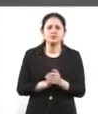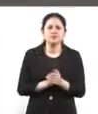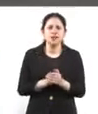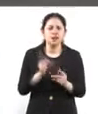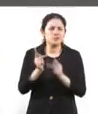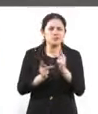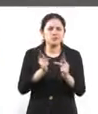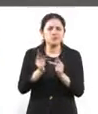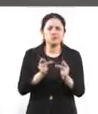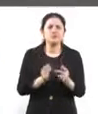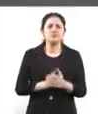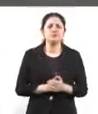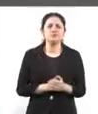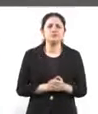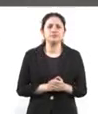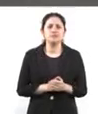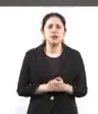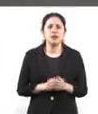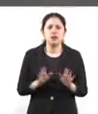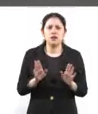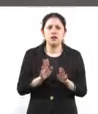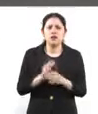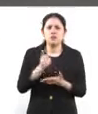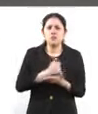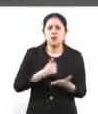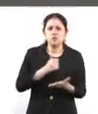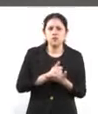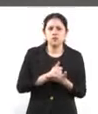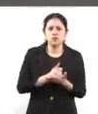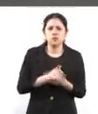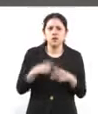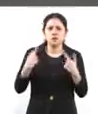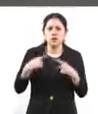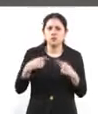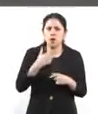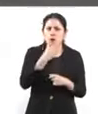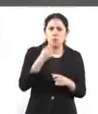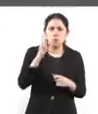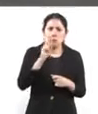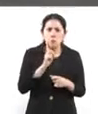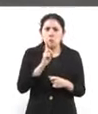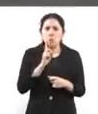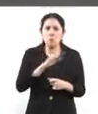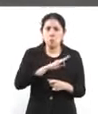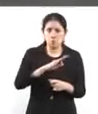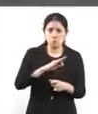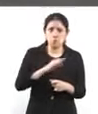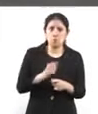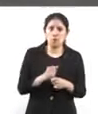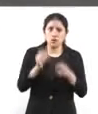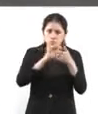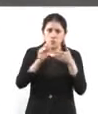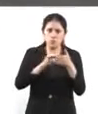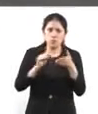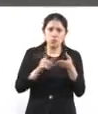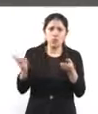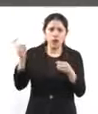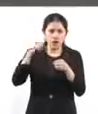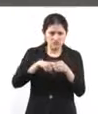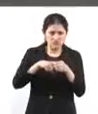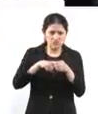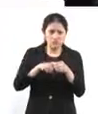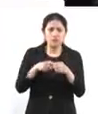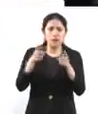cualquier ciudadano, cualquier institución va a poder subir aquí información. Es así,